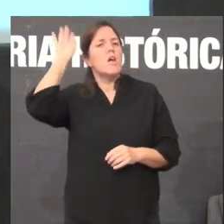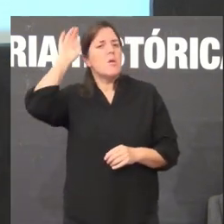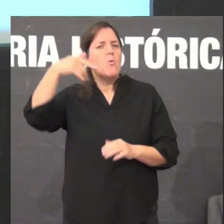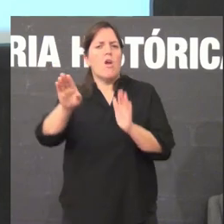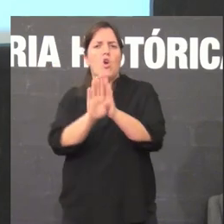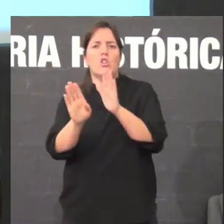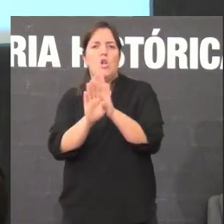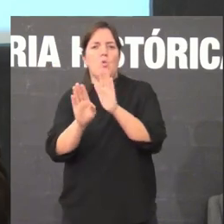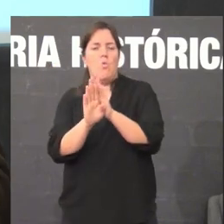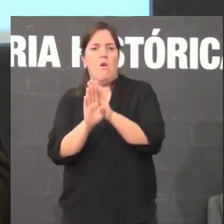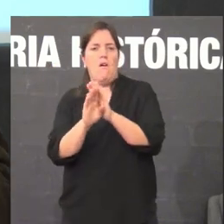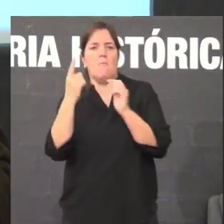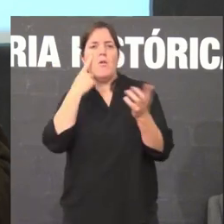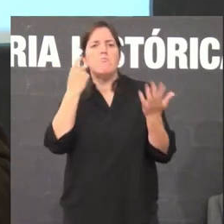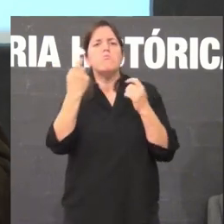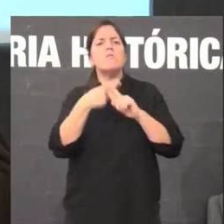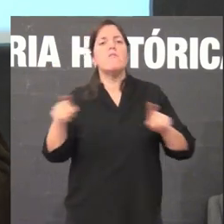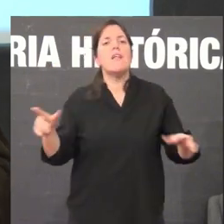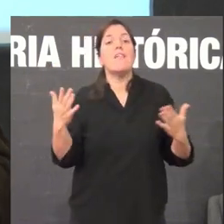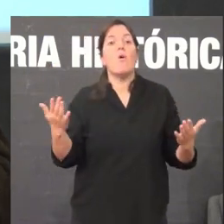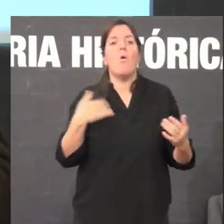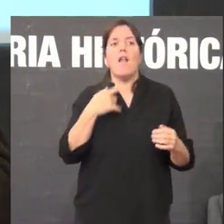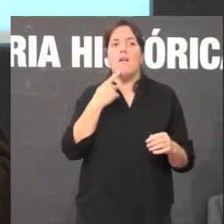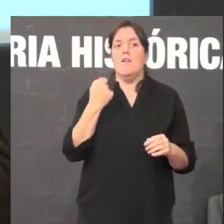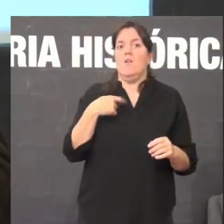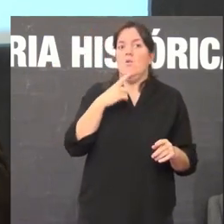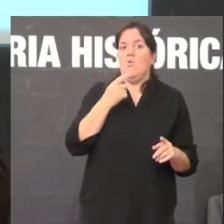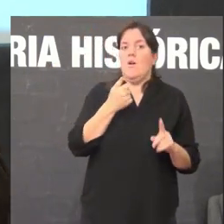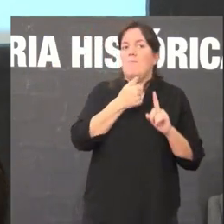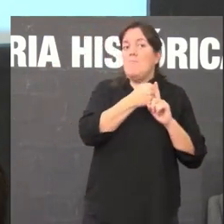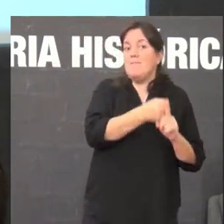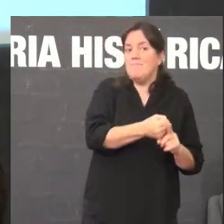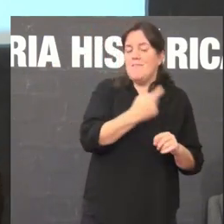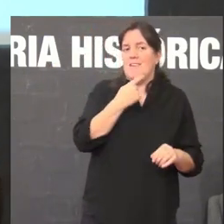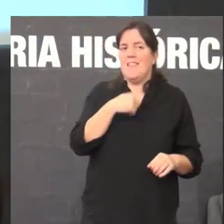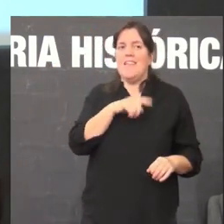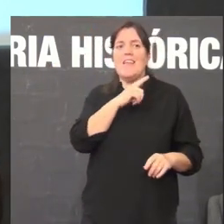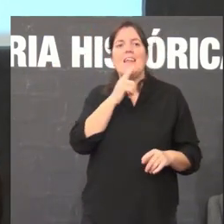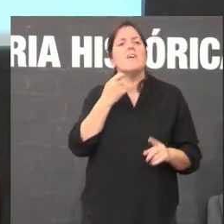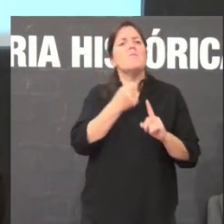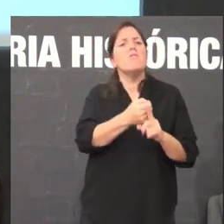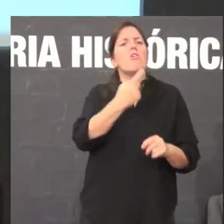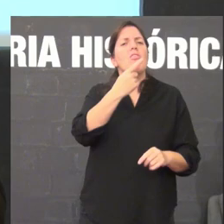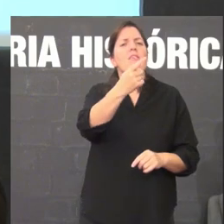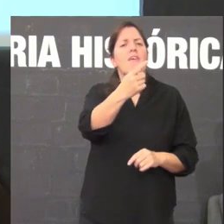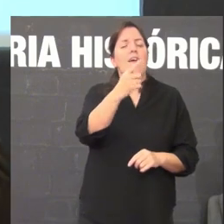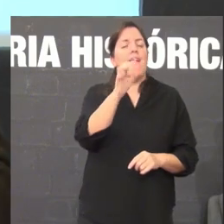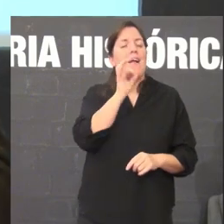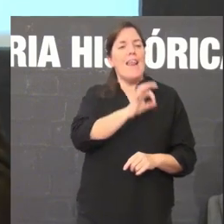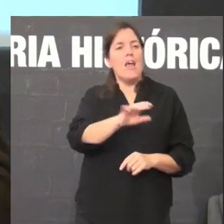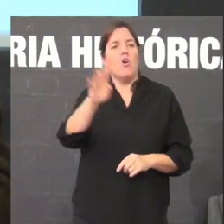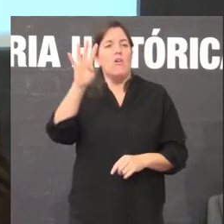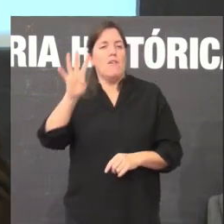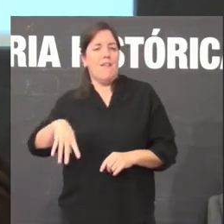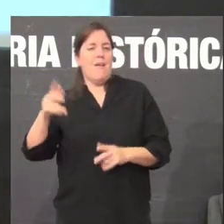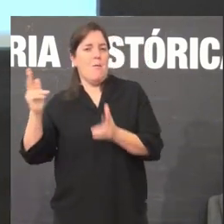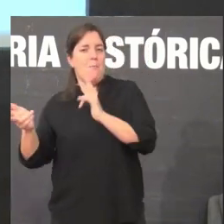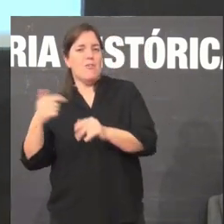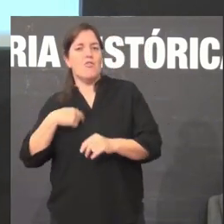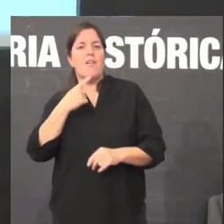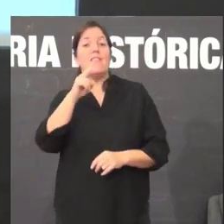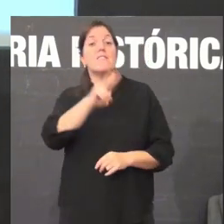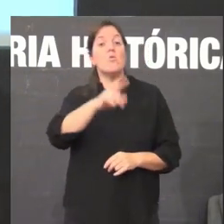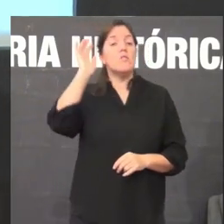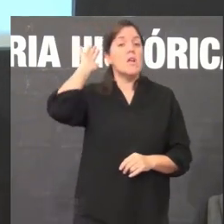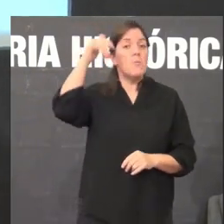Unha diferenza sustancial, efectivamente, na represión do galego fronte ao catalán e fronte ao vasco, era que o galego durante a Segunda República por todos os paus nas rodas que